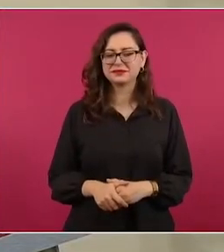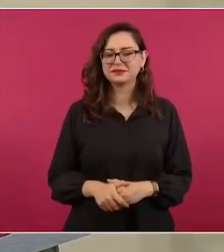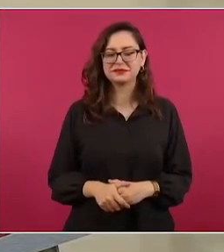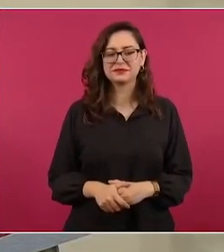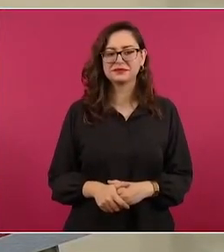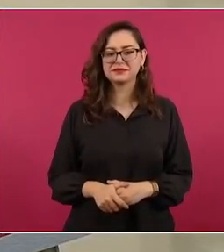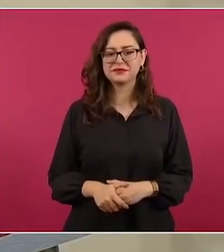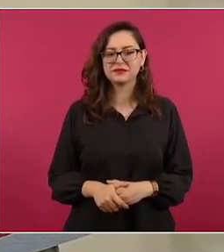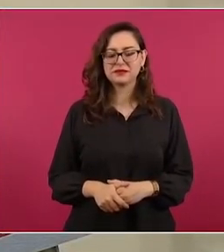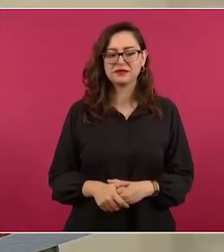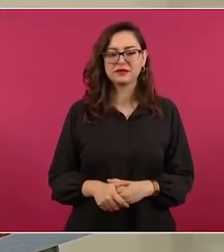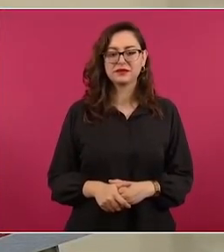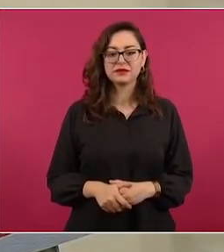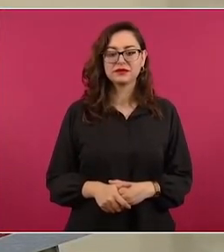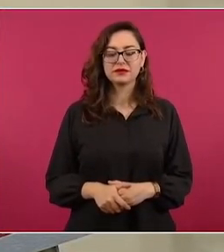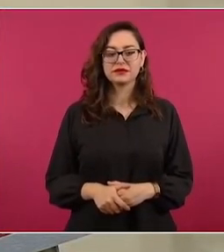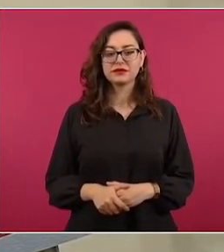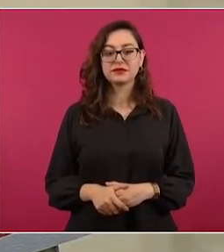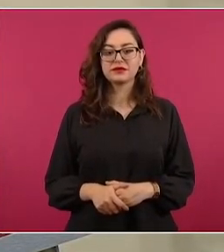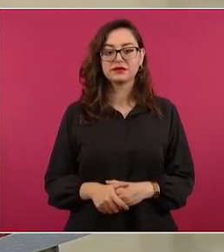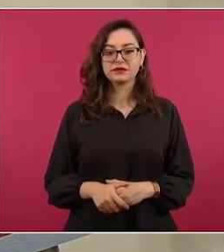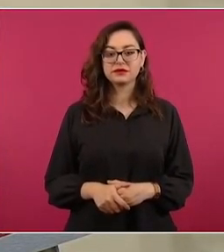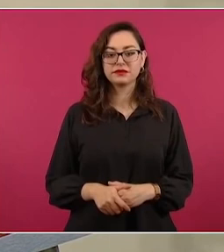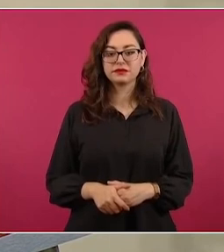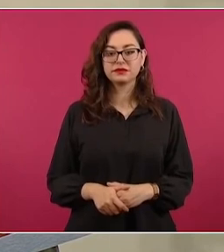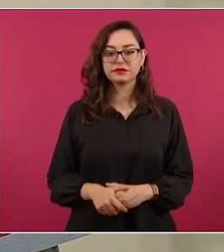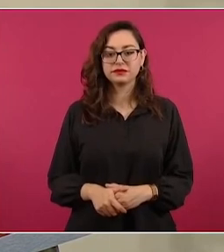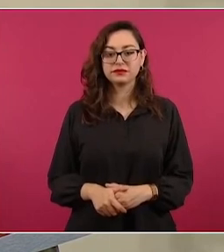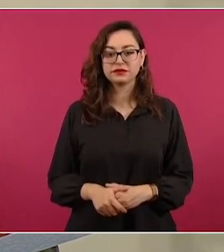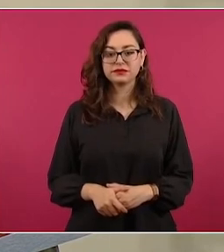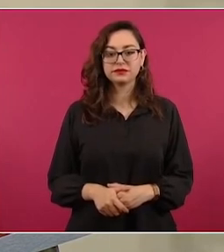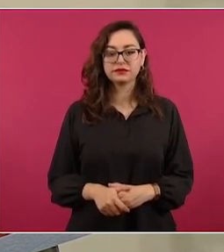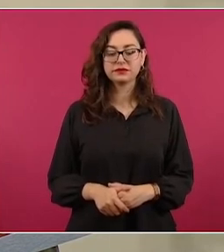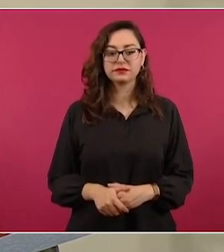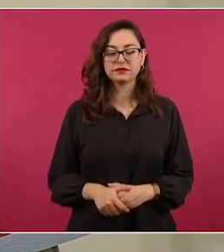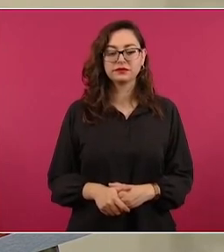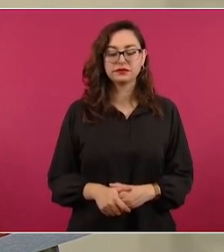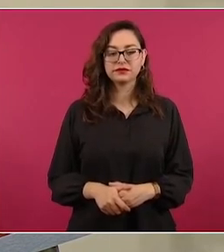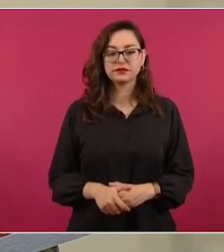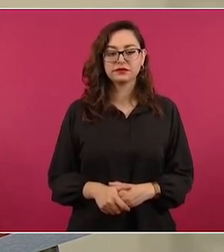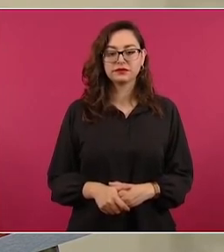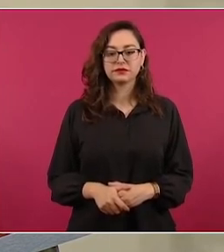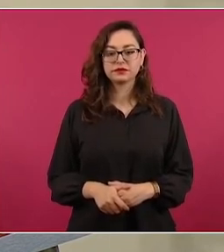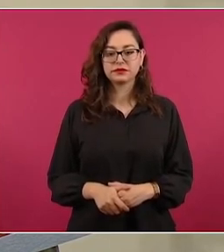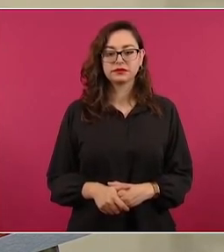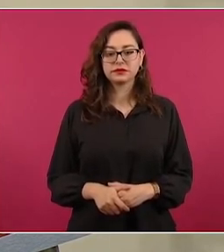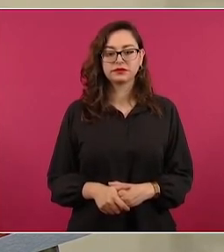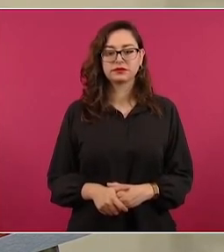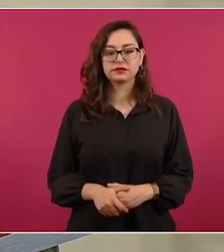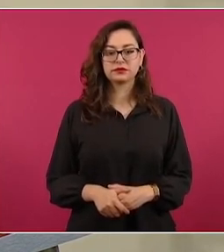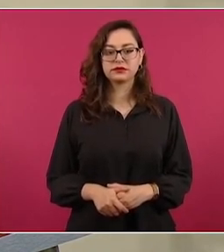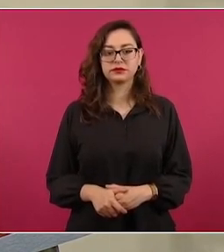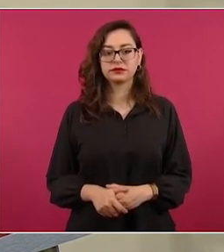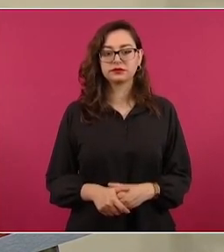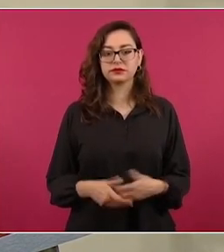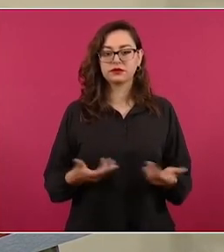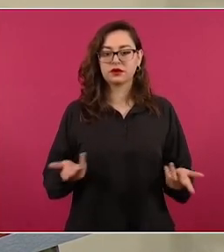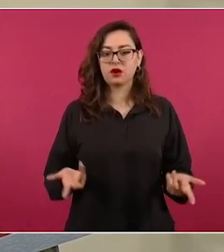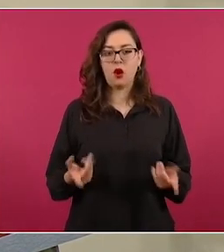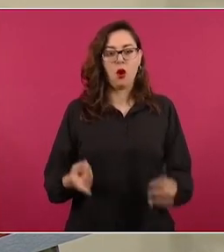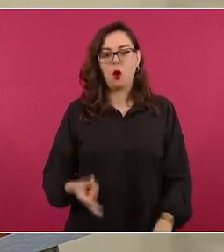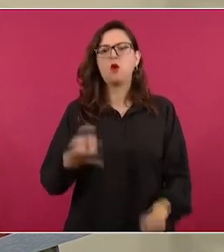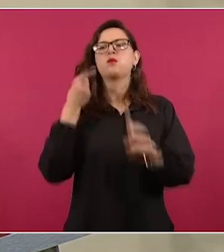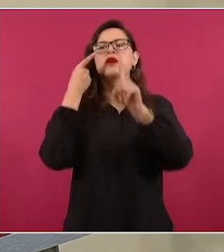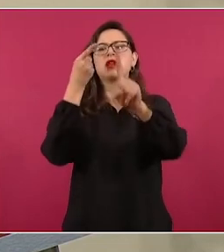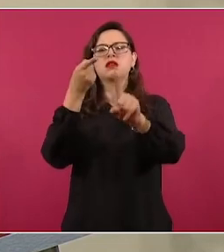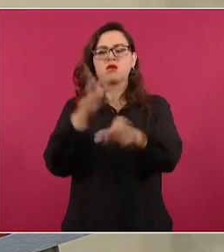explico después, con el único afán de que